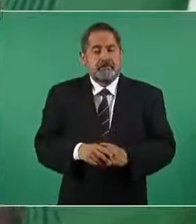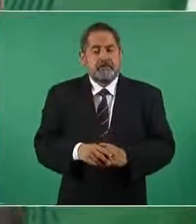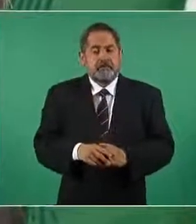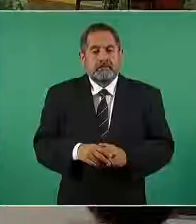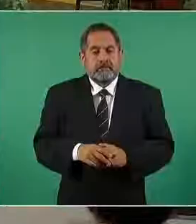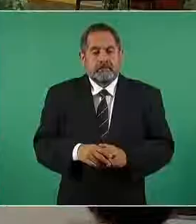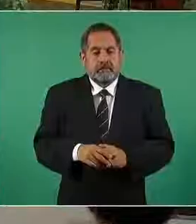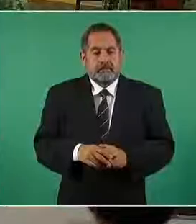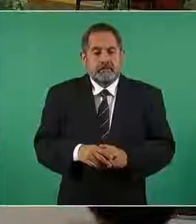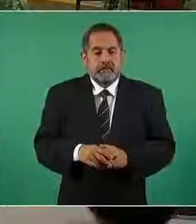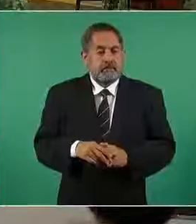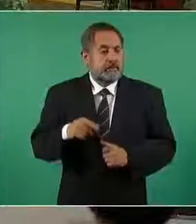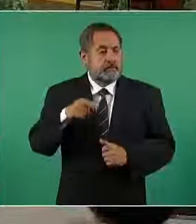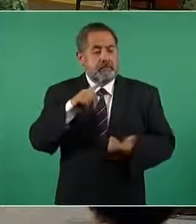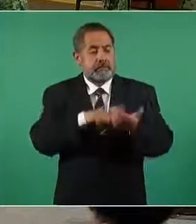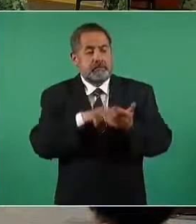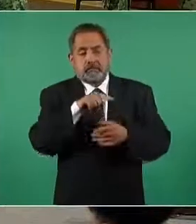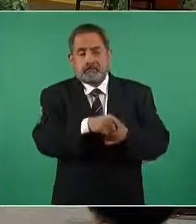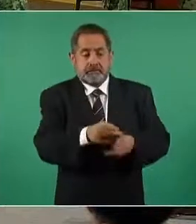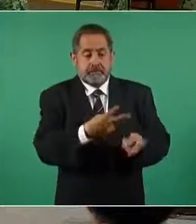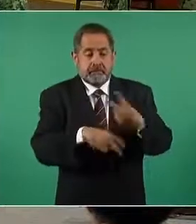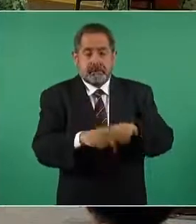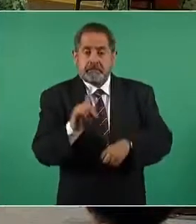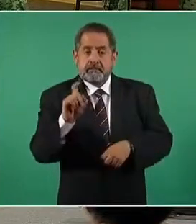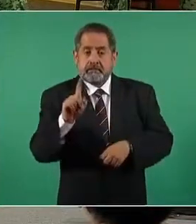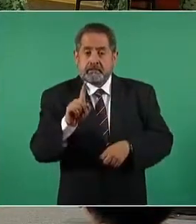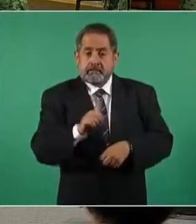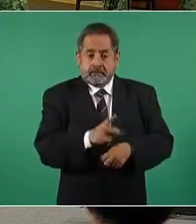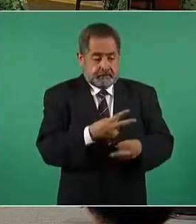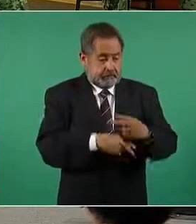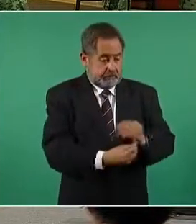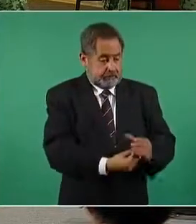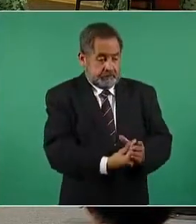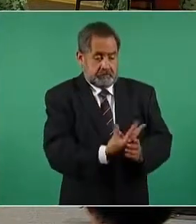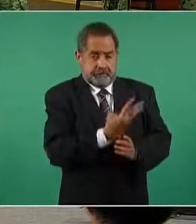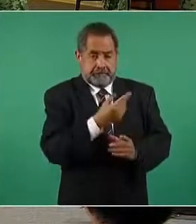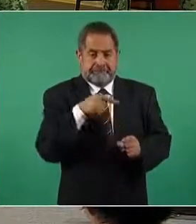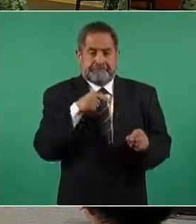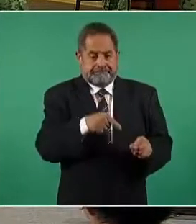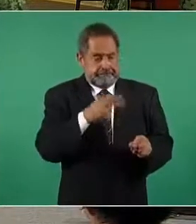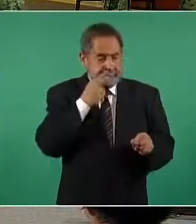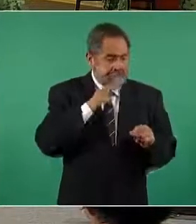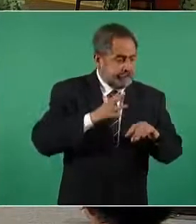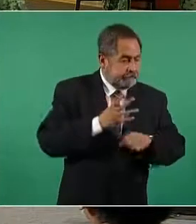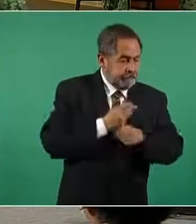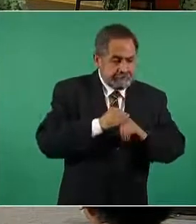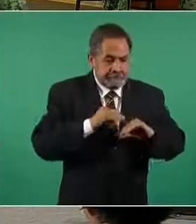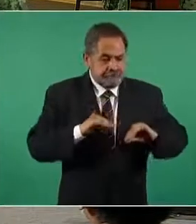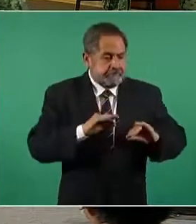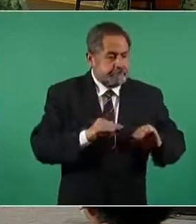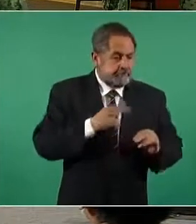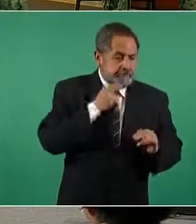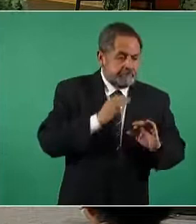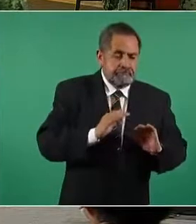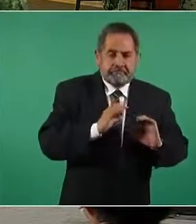ojos de agua se están recuperando